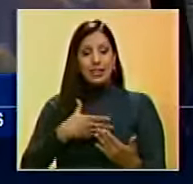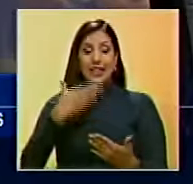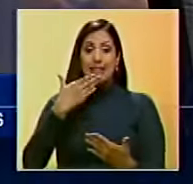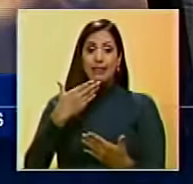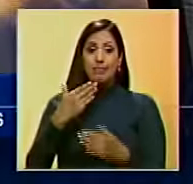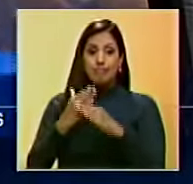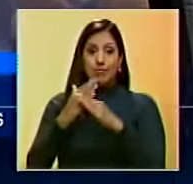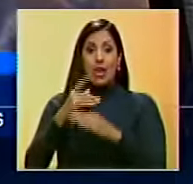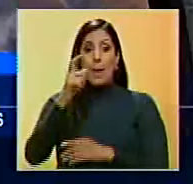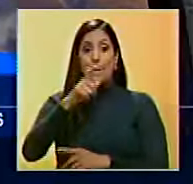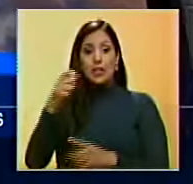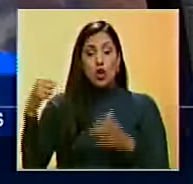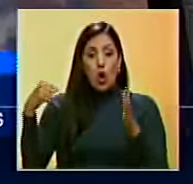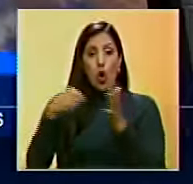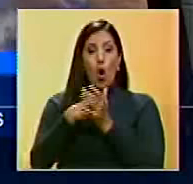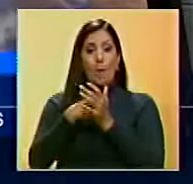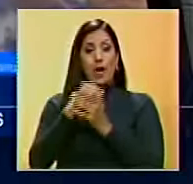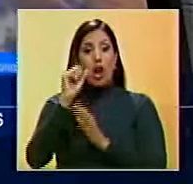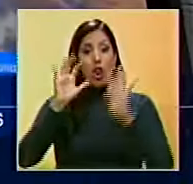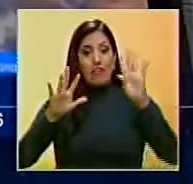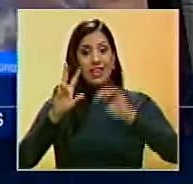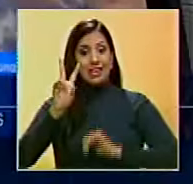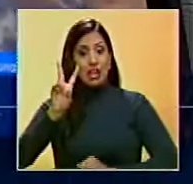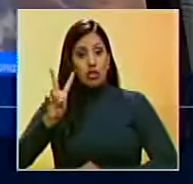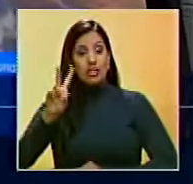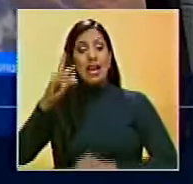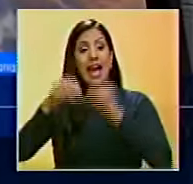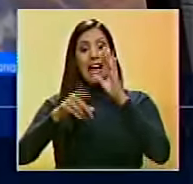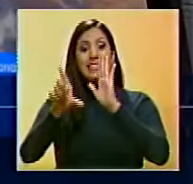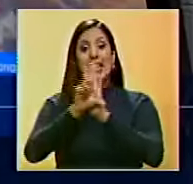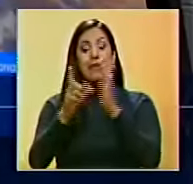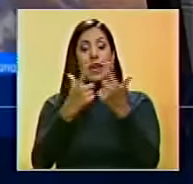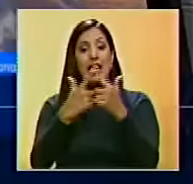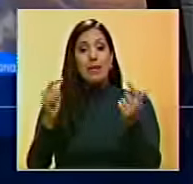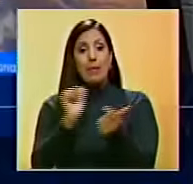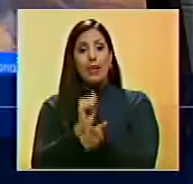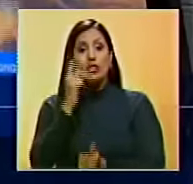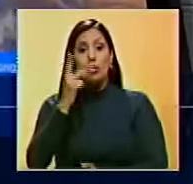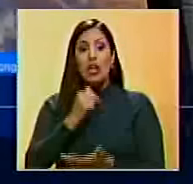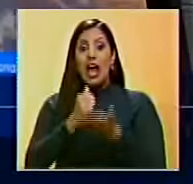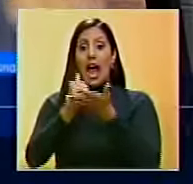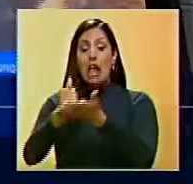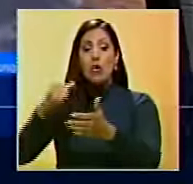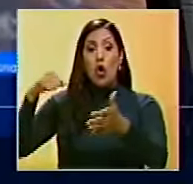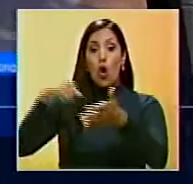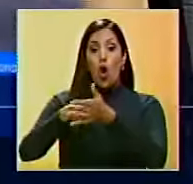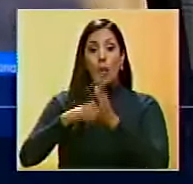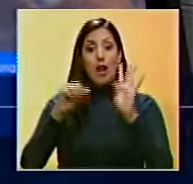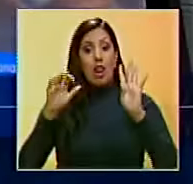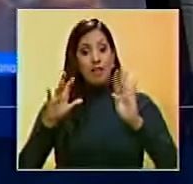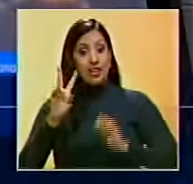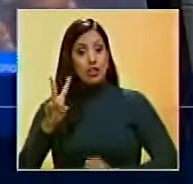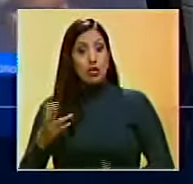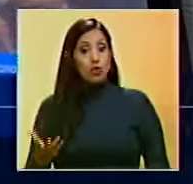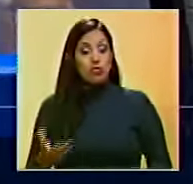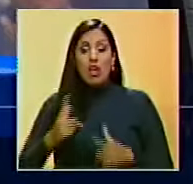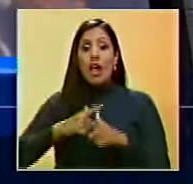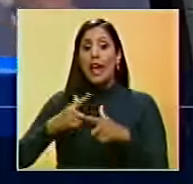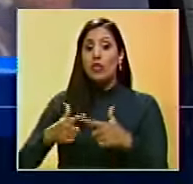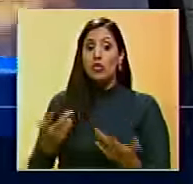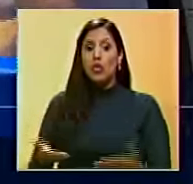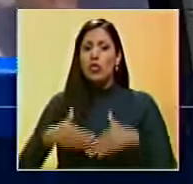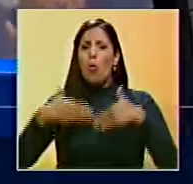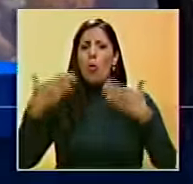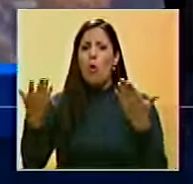Los golpistas del 92 hicieron una ley de amnistía para beneficiar a los golpistas del 92. Entonces,